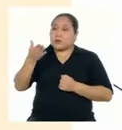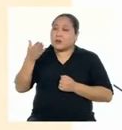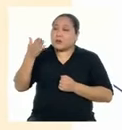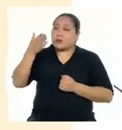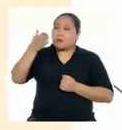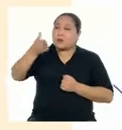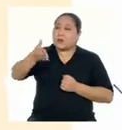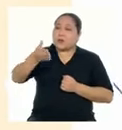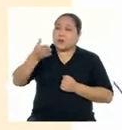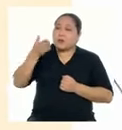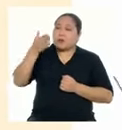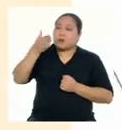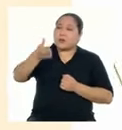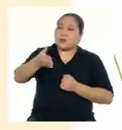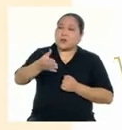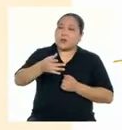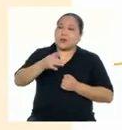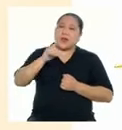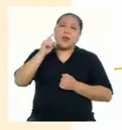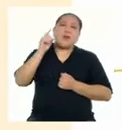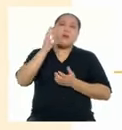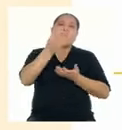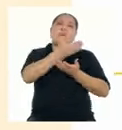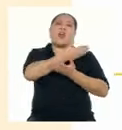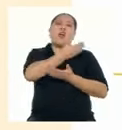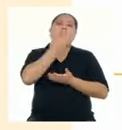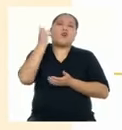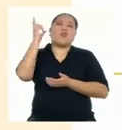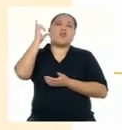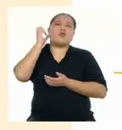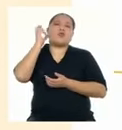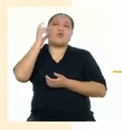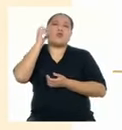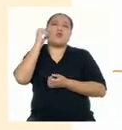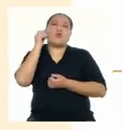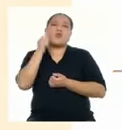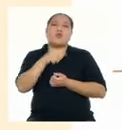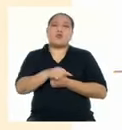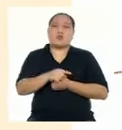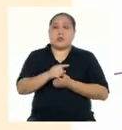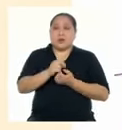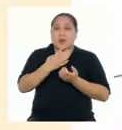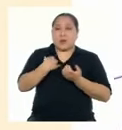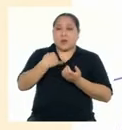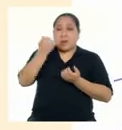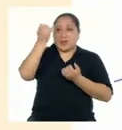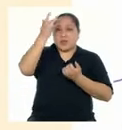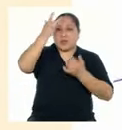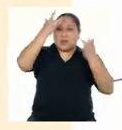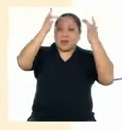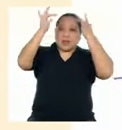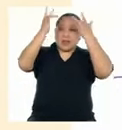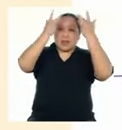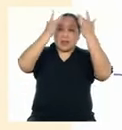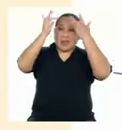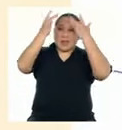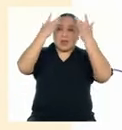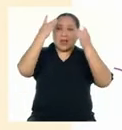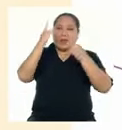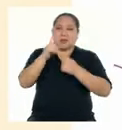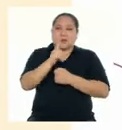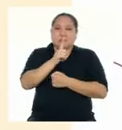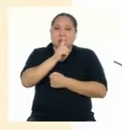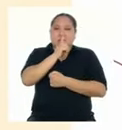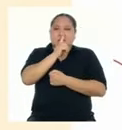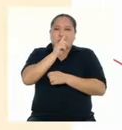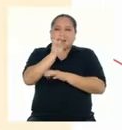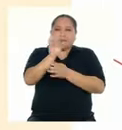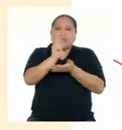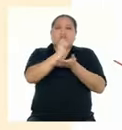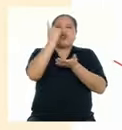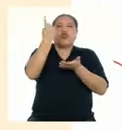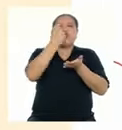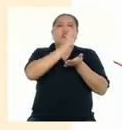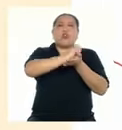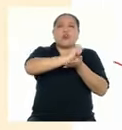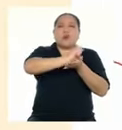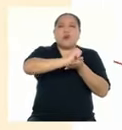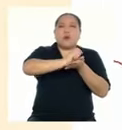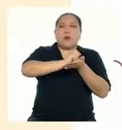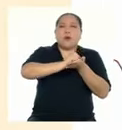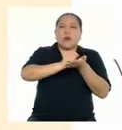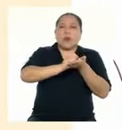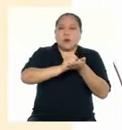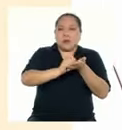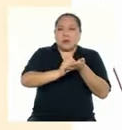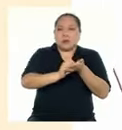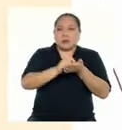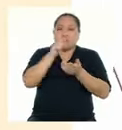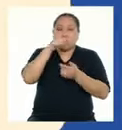son mejor oídos El puro ingenio y lengua casi muda Testigos limpios de ánimo inocente Que